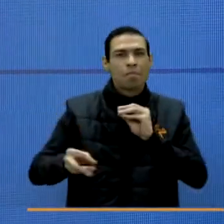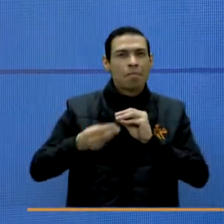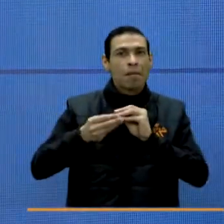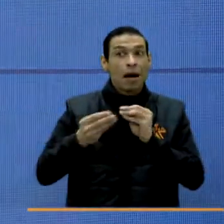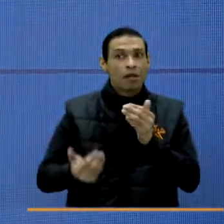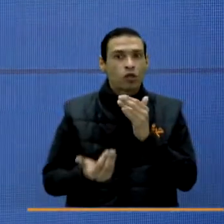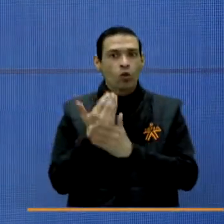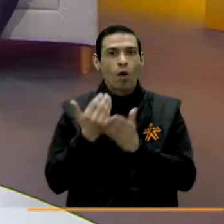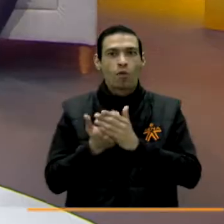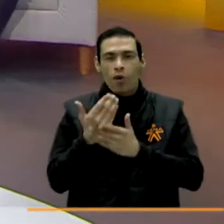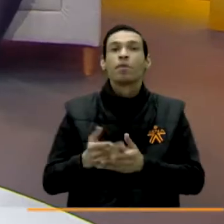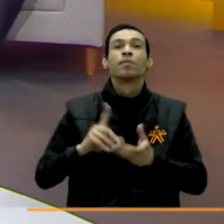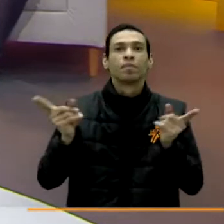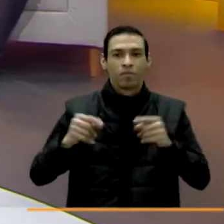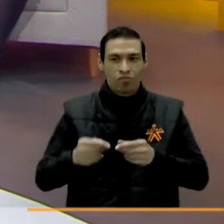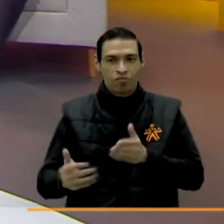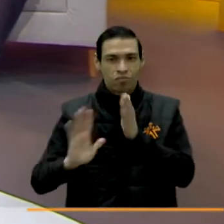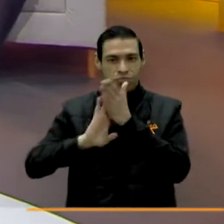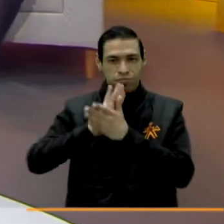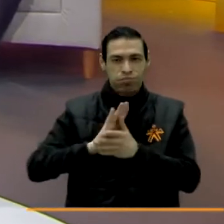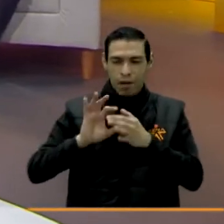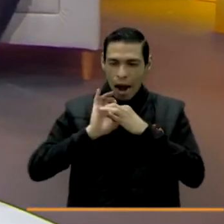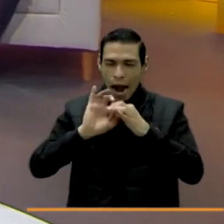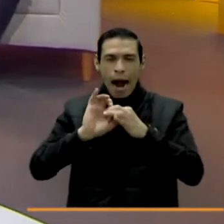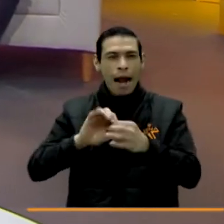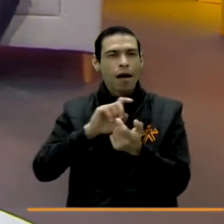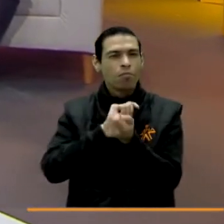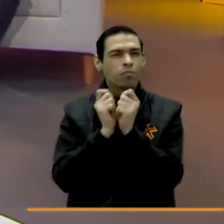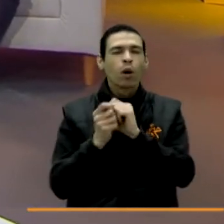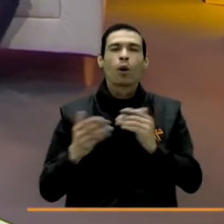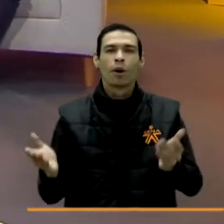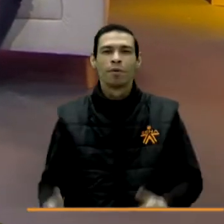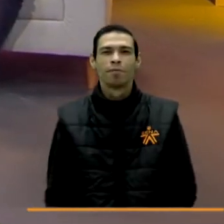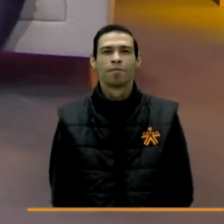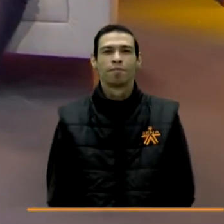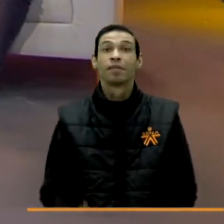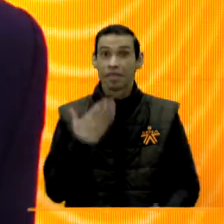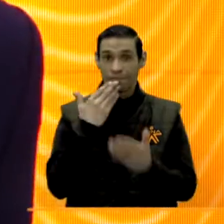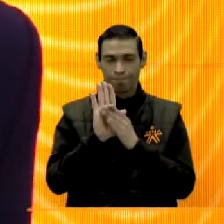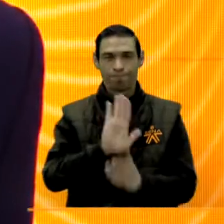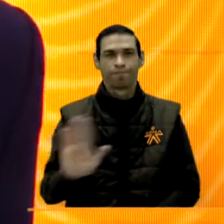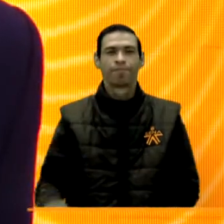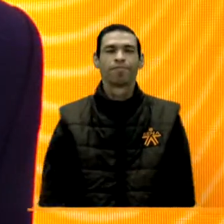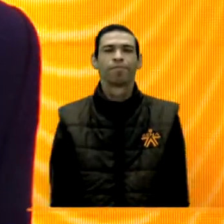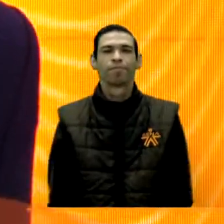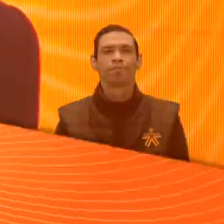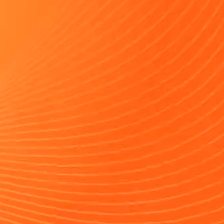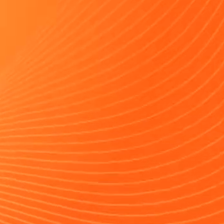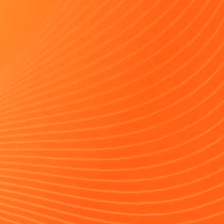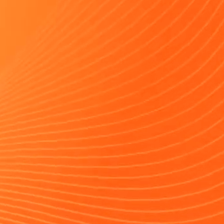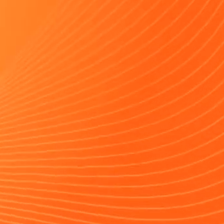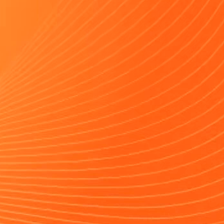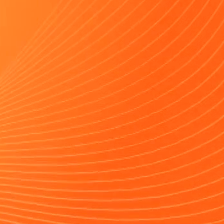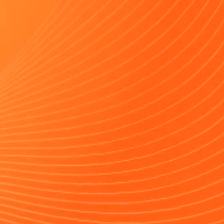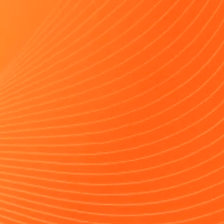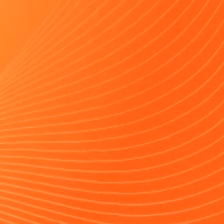traiendo información nueva y de pronto nos cuentes un poco más sobre la alianza, cómo se va transformando. Claro que sí, muchas gracias a ustedes.